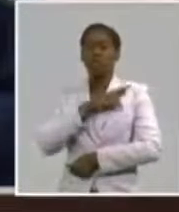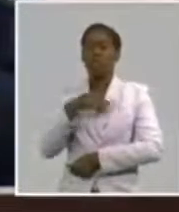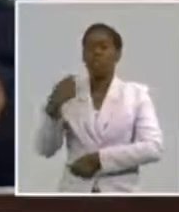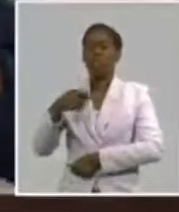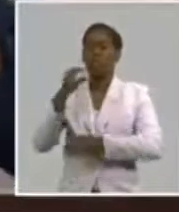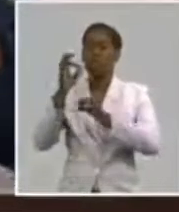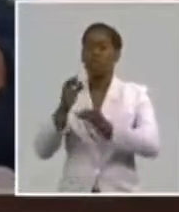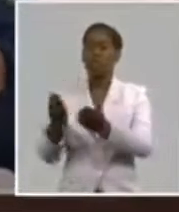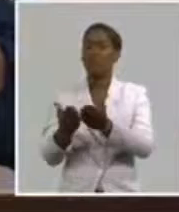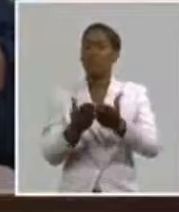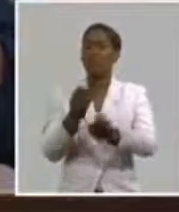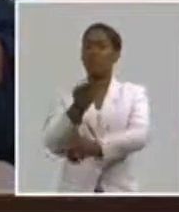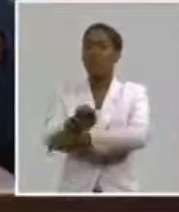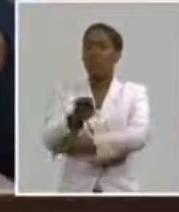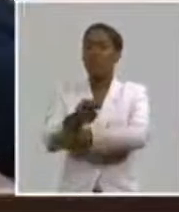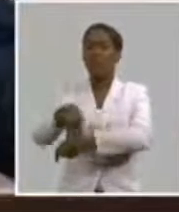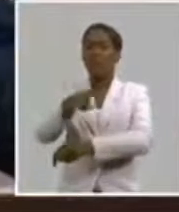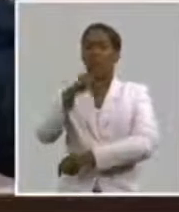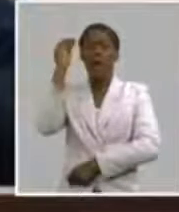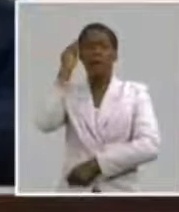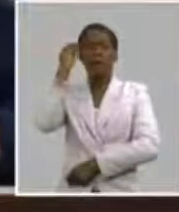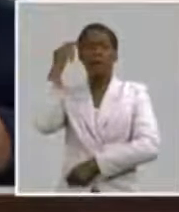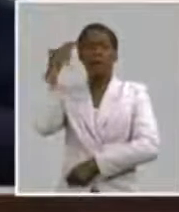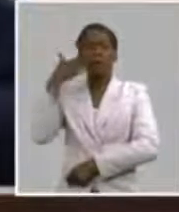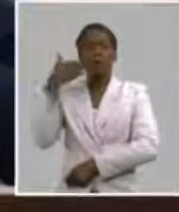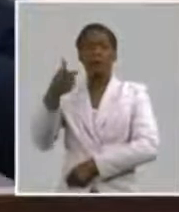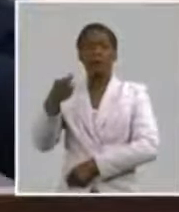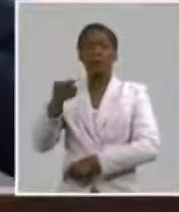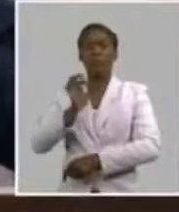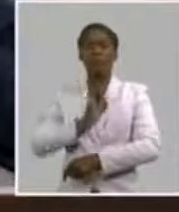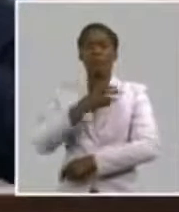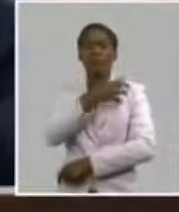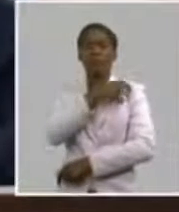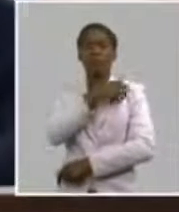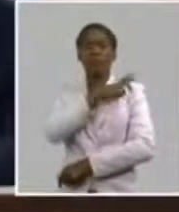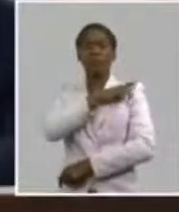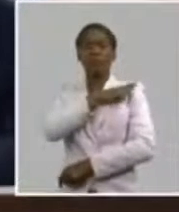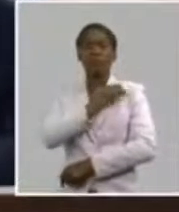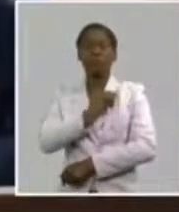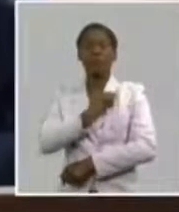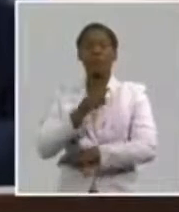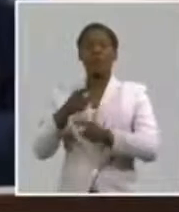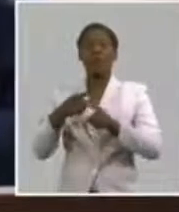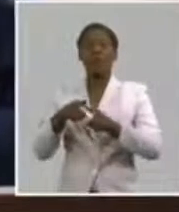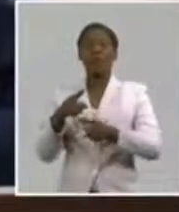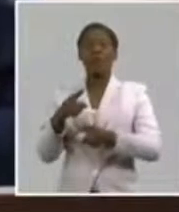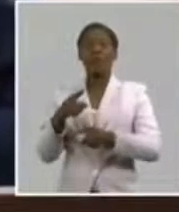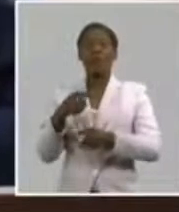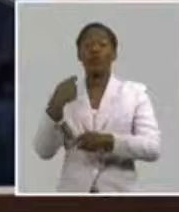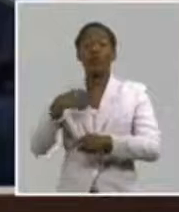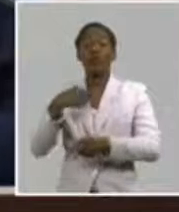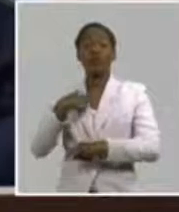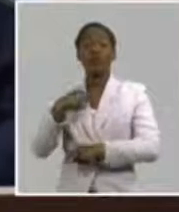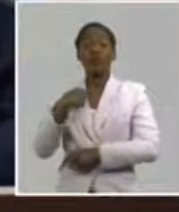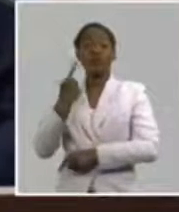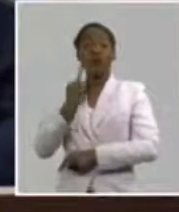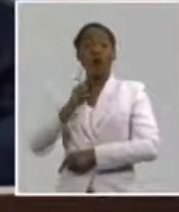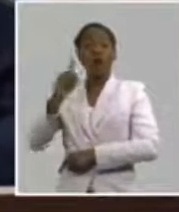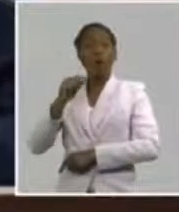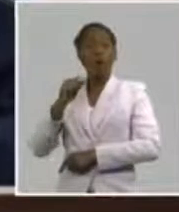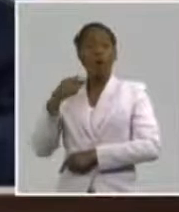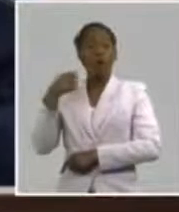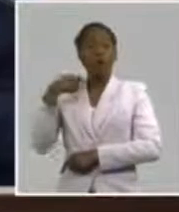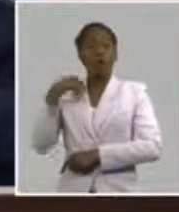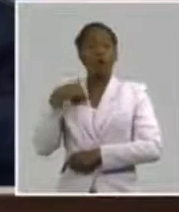Y el otro concepto que combina con este, que se complementa, es de que uno tiene que estar claro de qué dirigir.